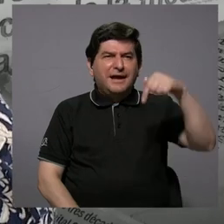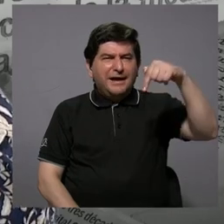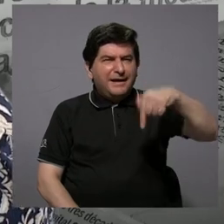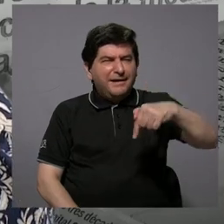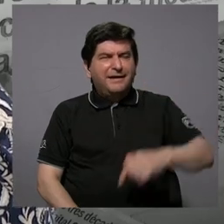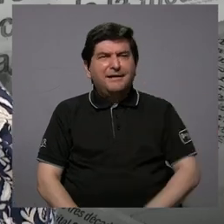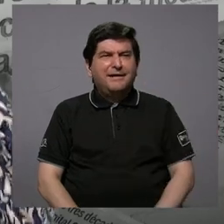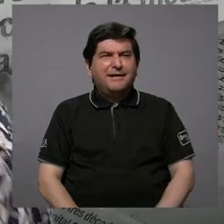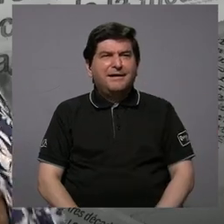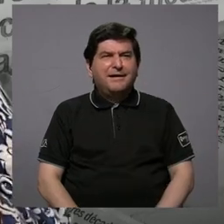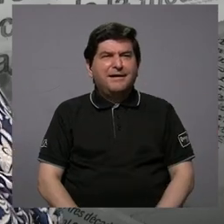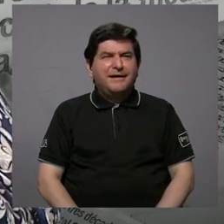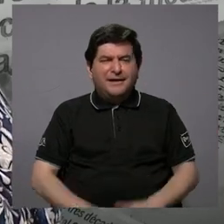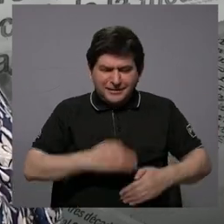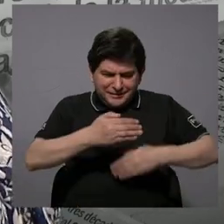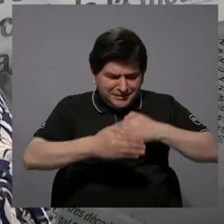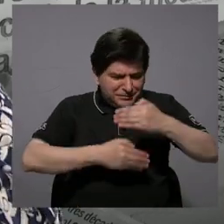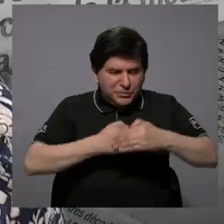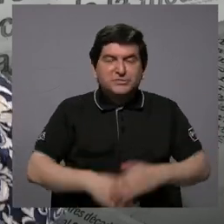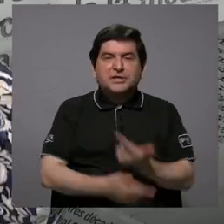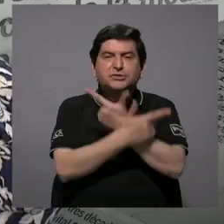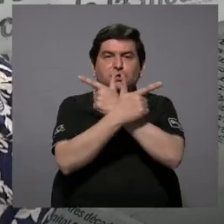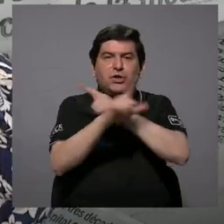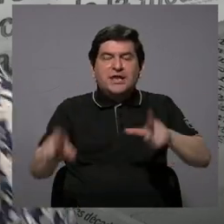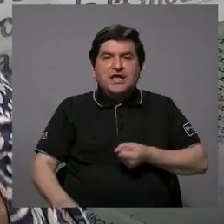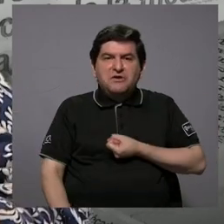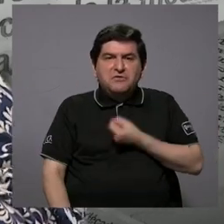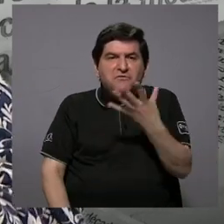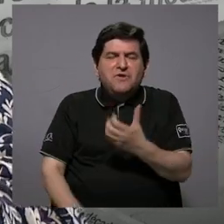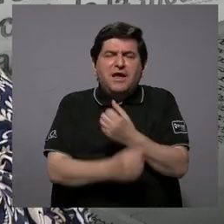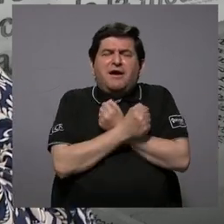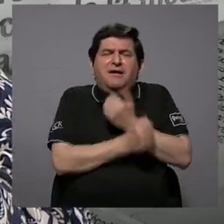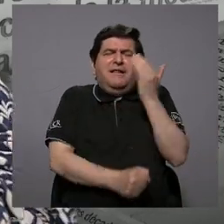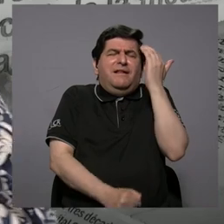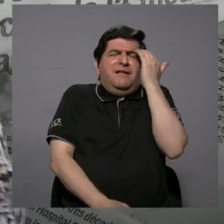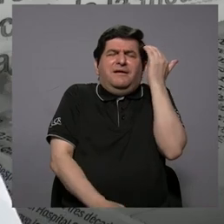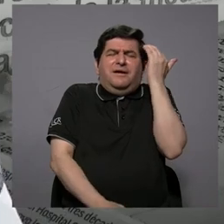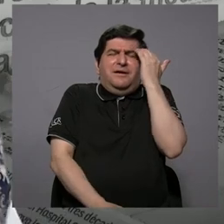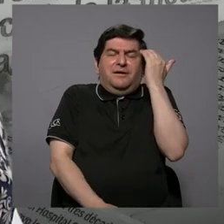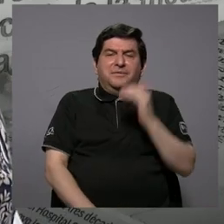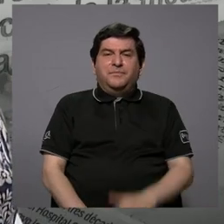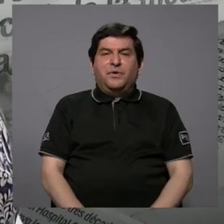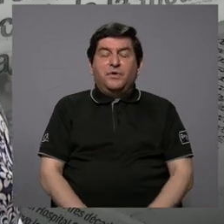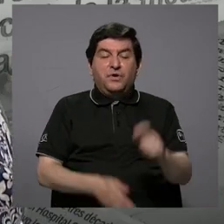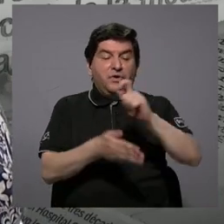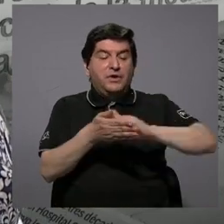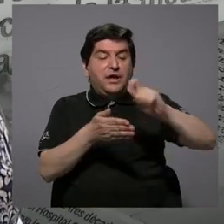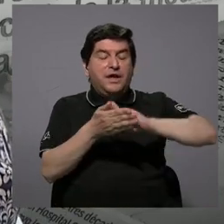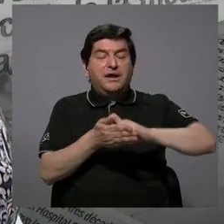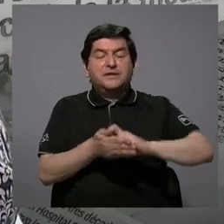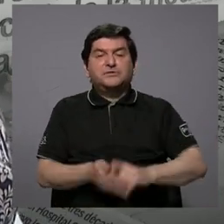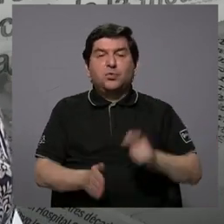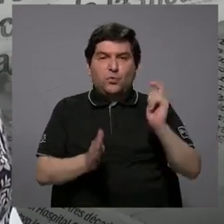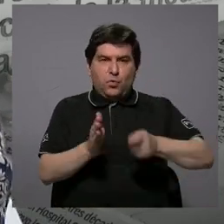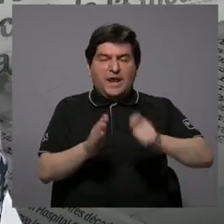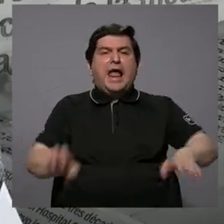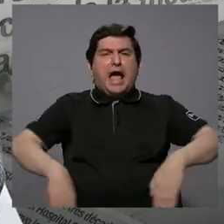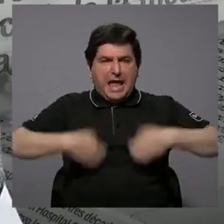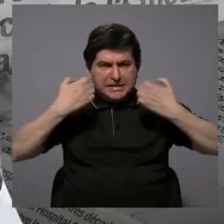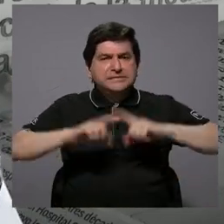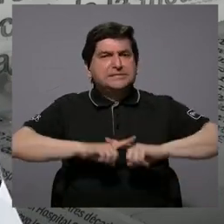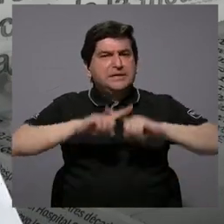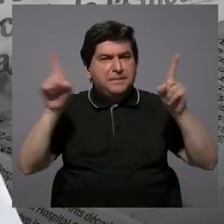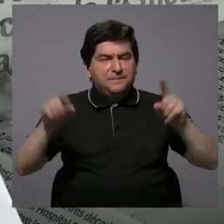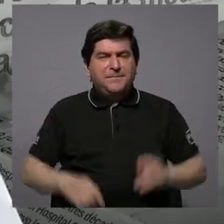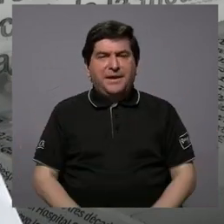la libertad de expresión y el amor al conocimiento y en la escuela de derecho así lo había, pero